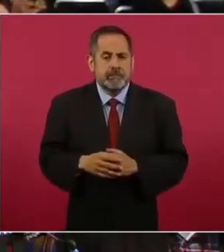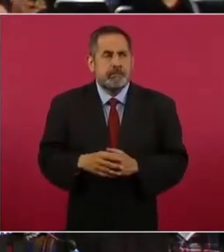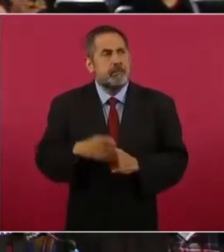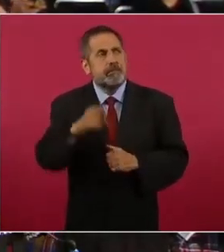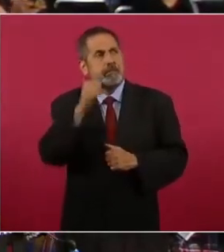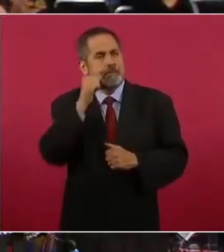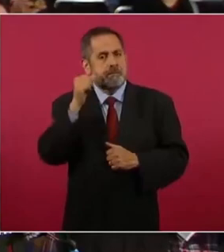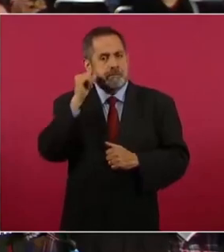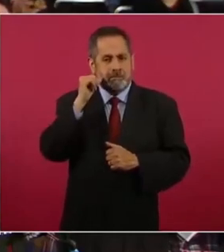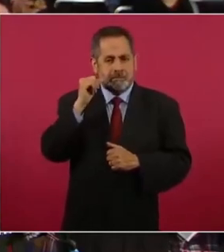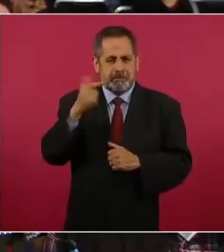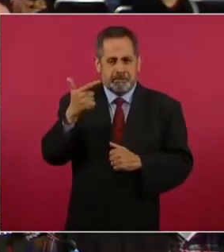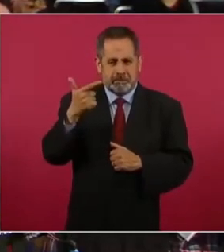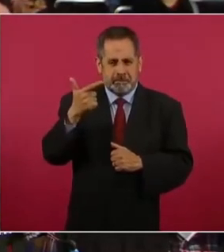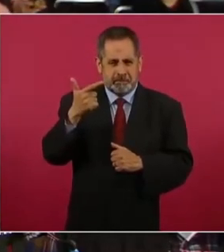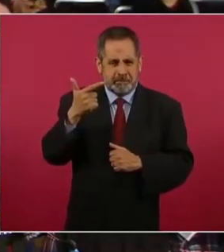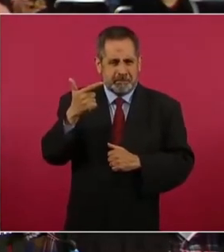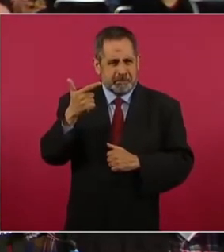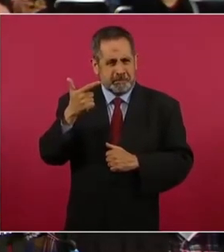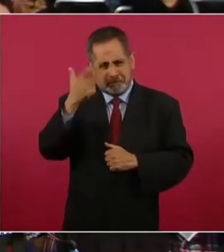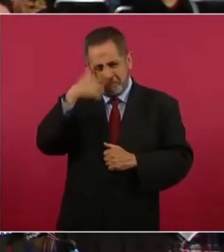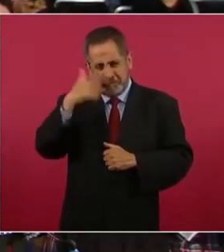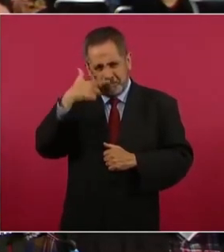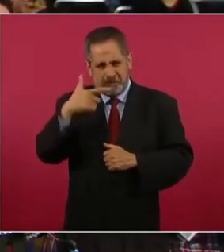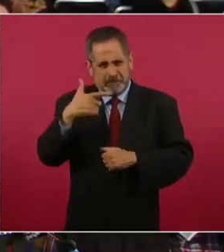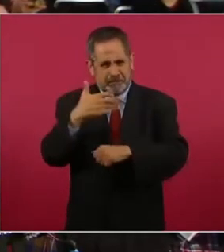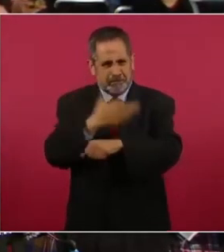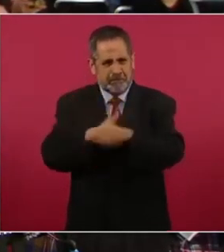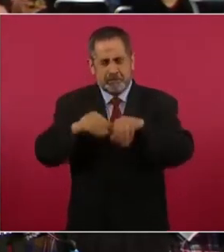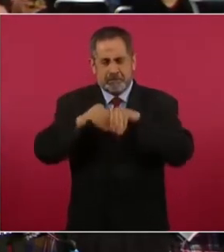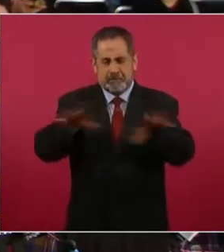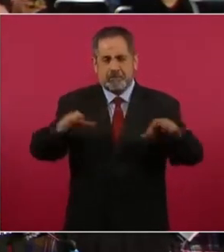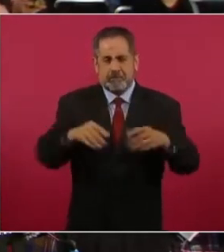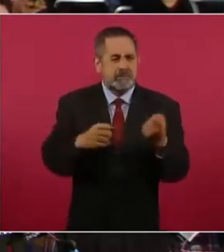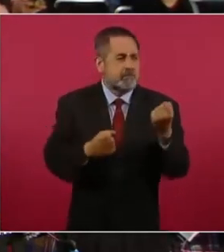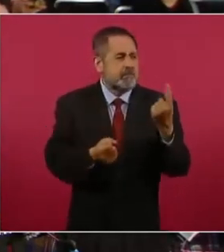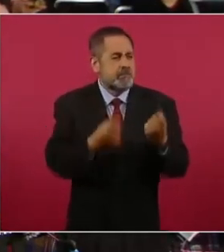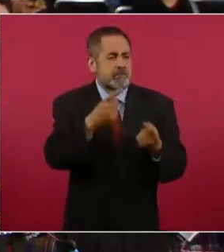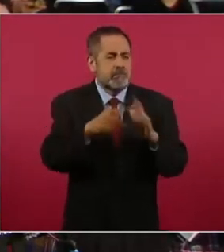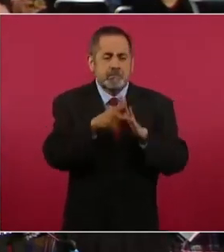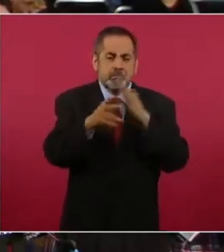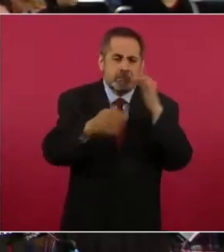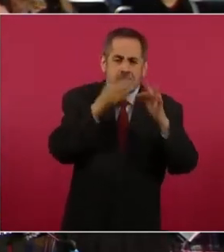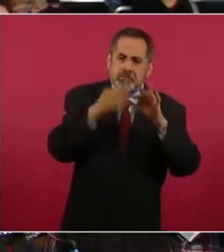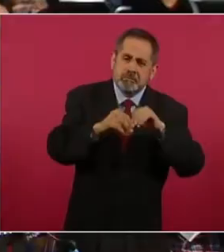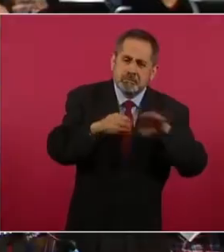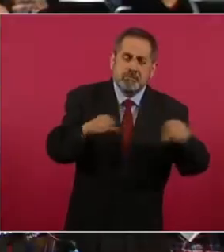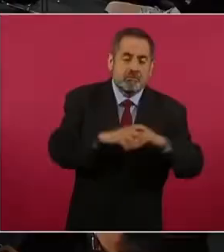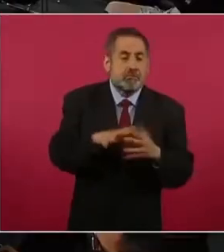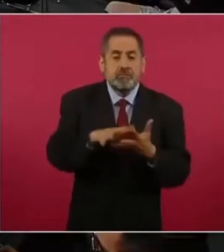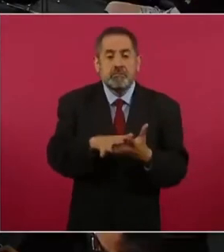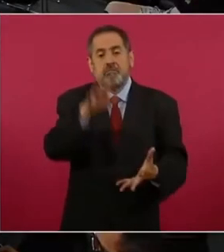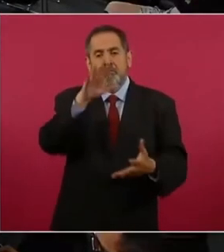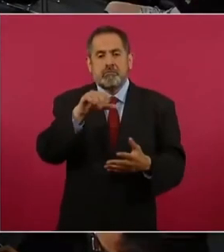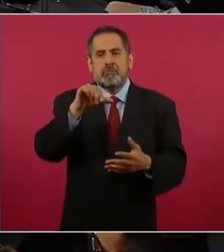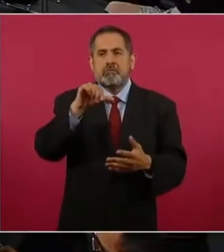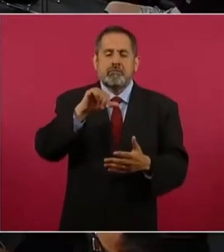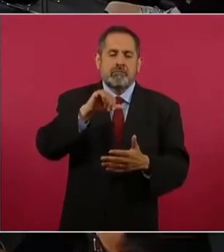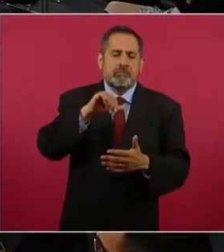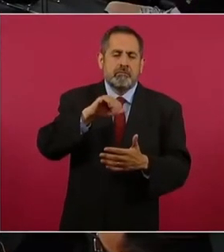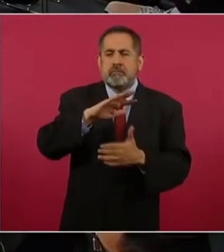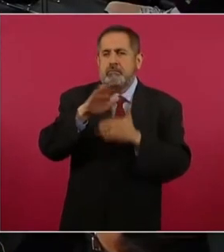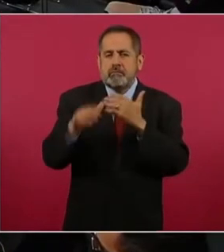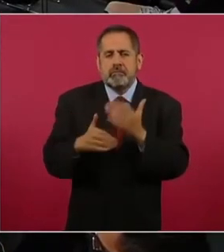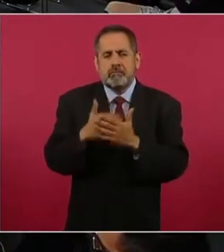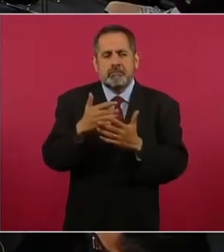publicó desde ayer a las 7.30 de la tarde, fueron muy pocos los medios los que la fueron retomando, incluso la mayoría ya lo retomó al